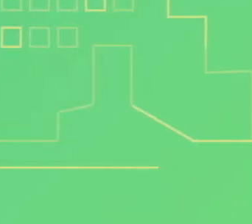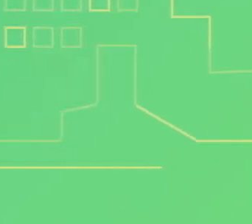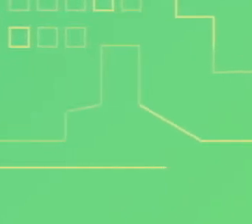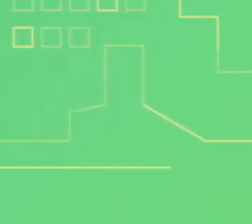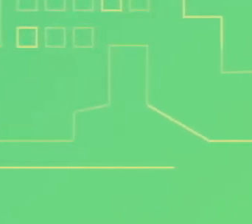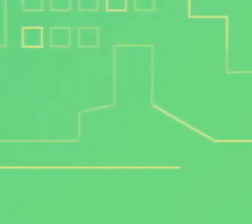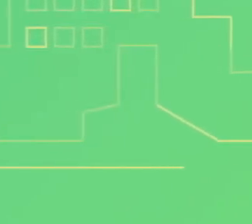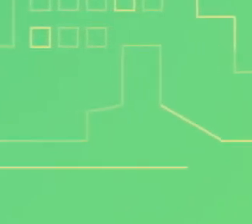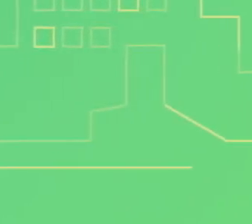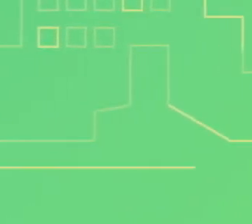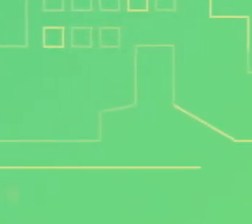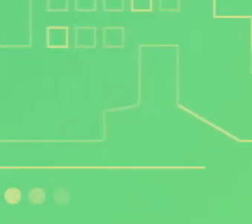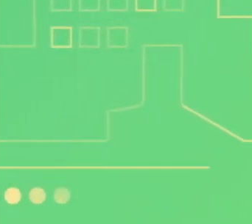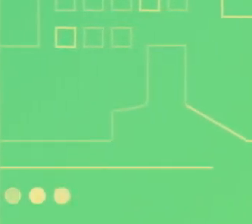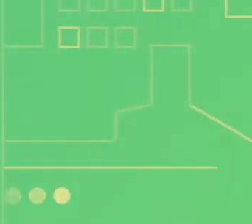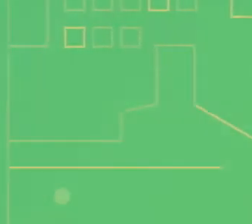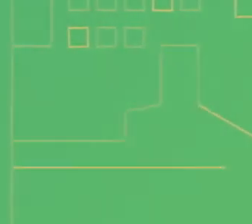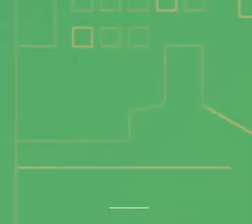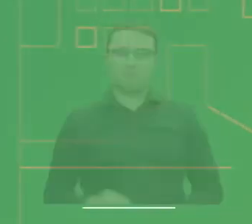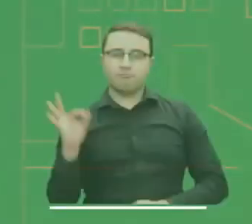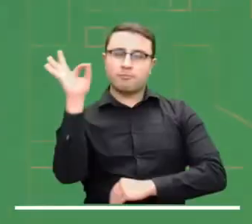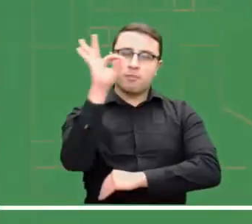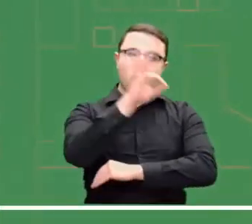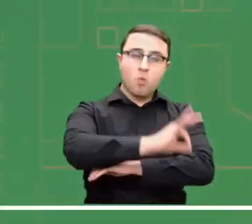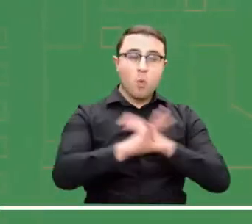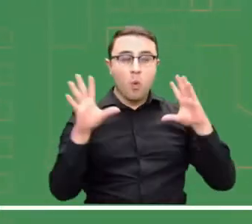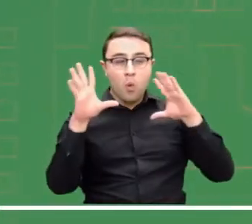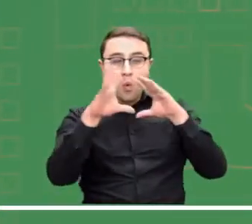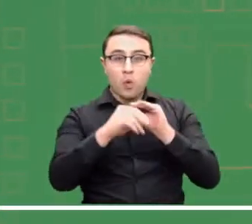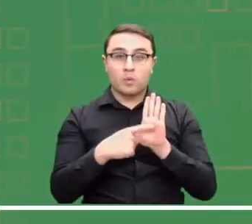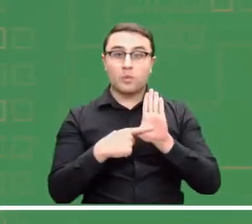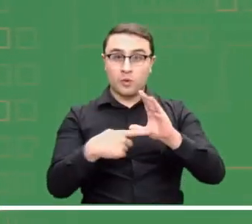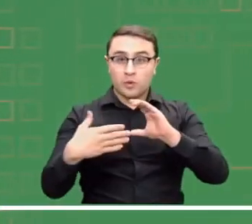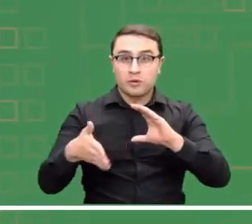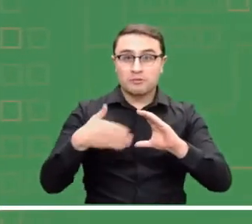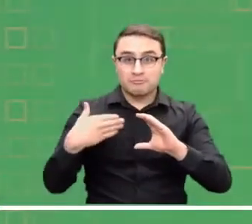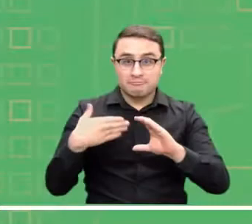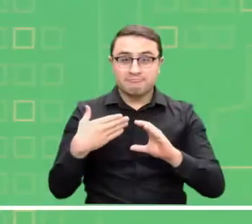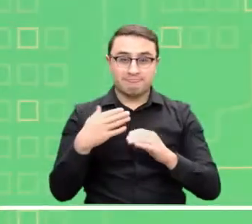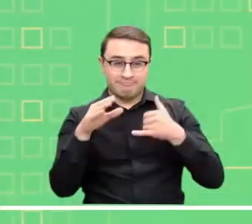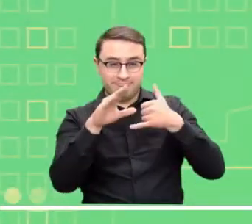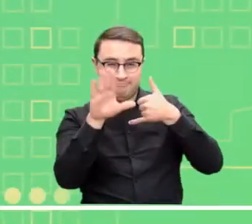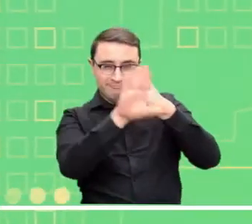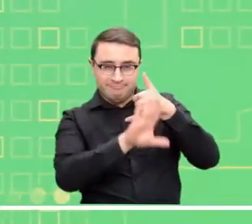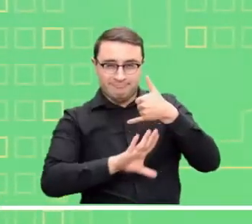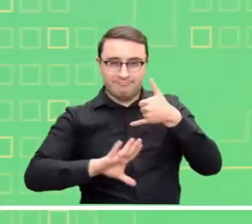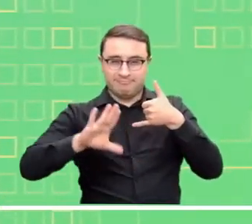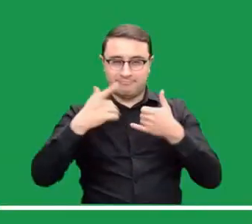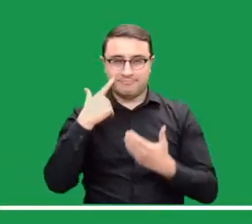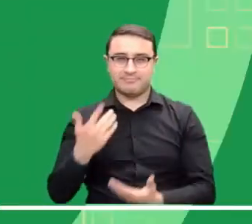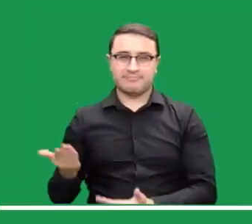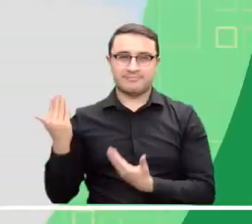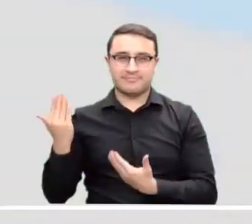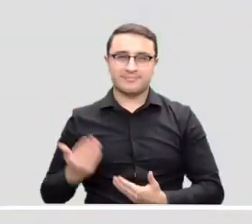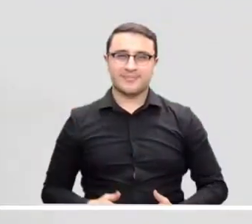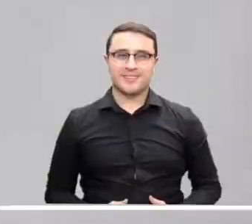Llega la noche y nosotros seguimos acompañándolos con la información más reciente del pronóstico del tiempo en las diferentes regiones del país.